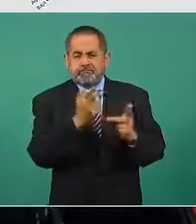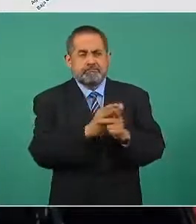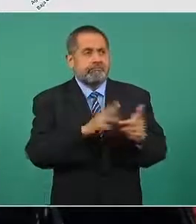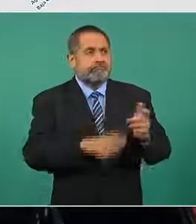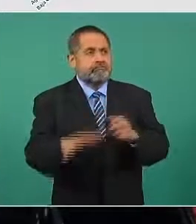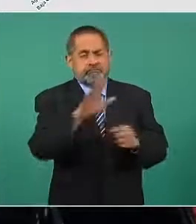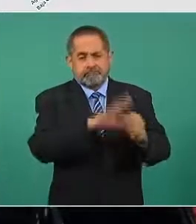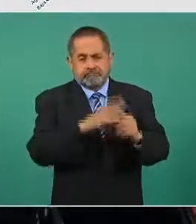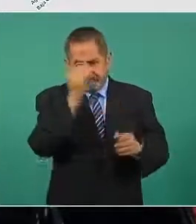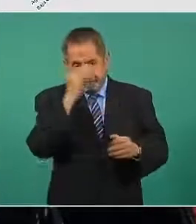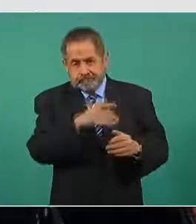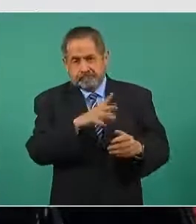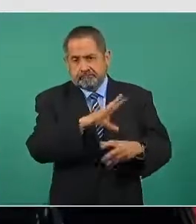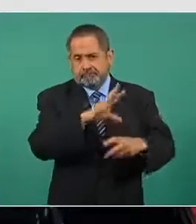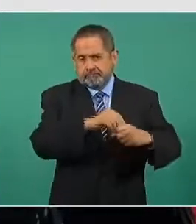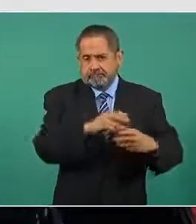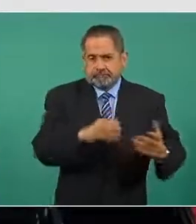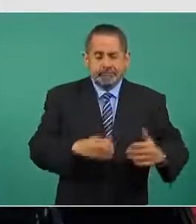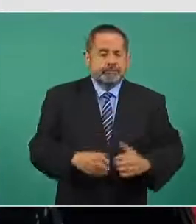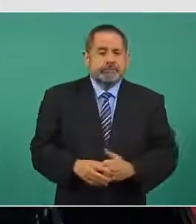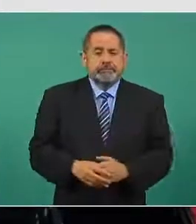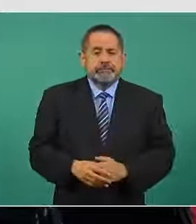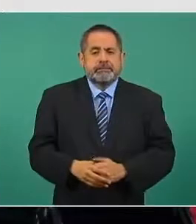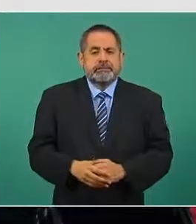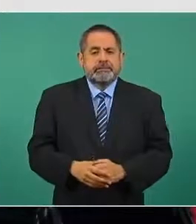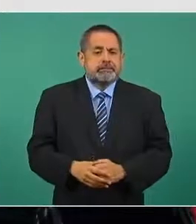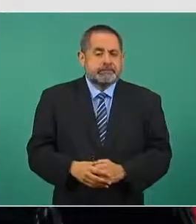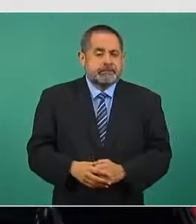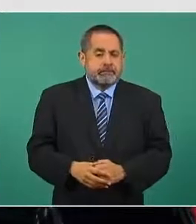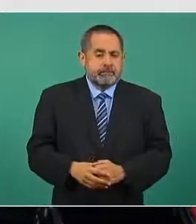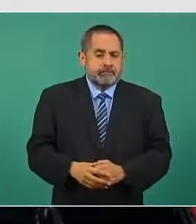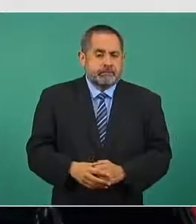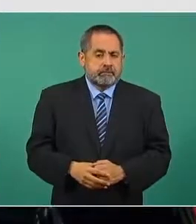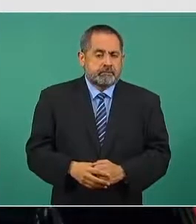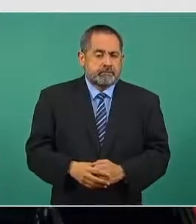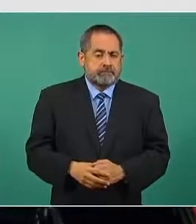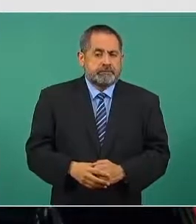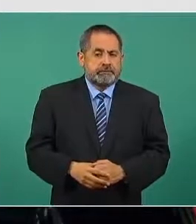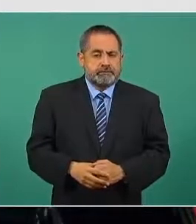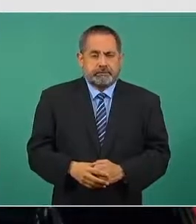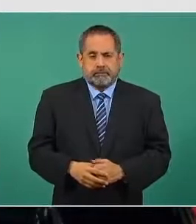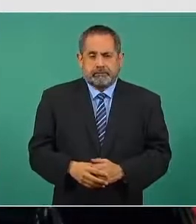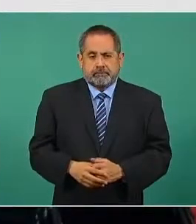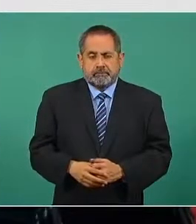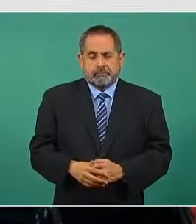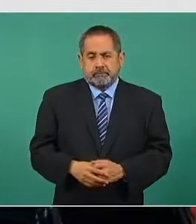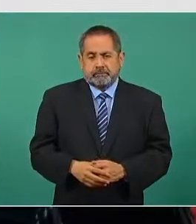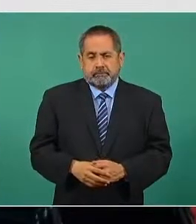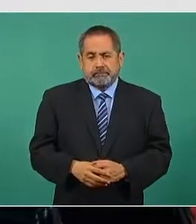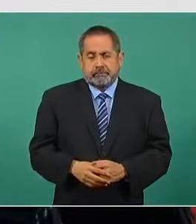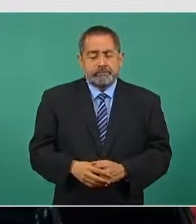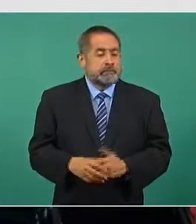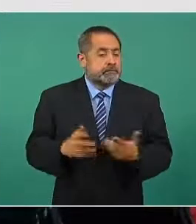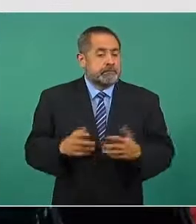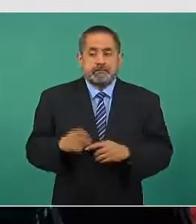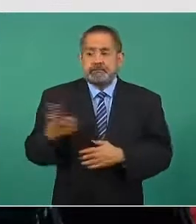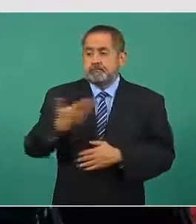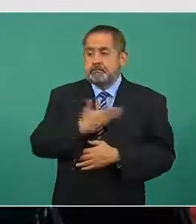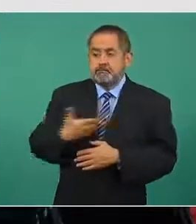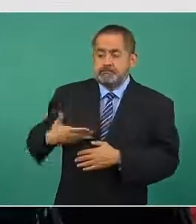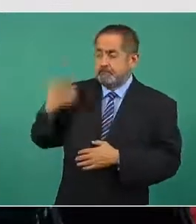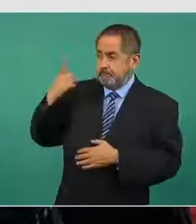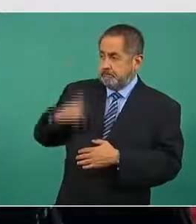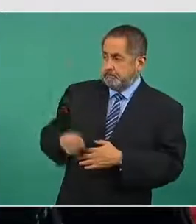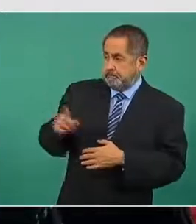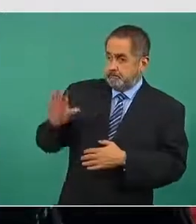el país adelante para ello por instrucción del señor presidente